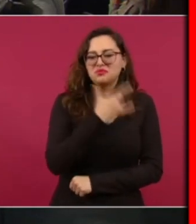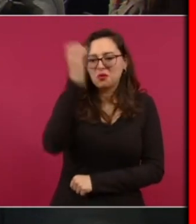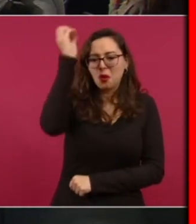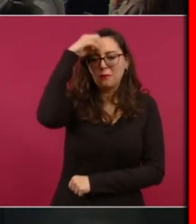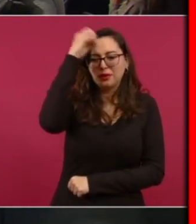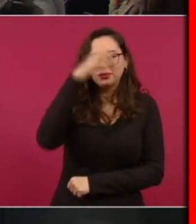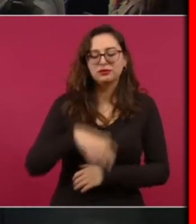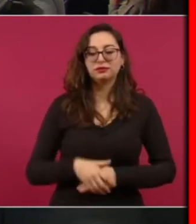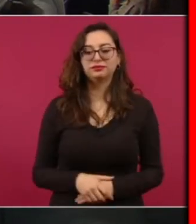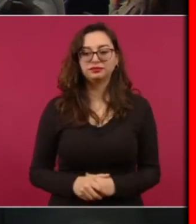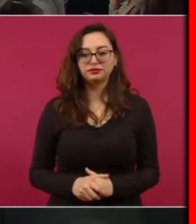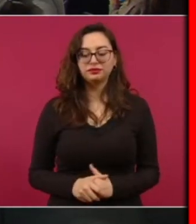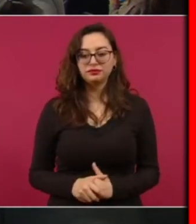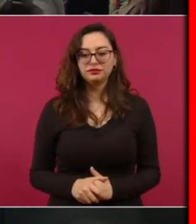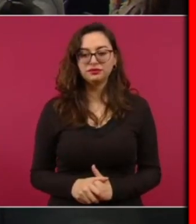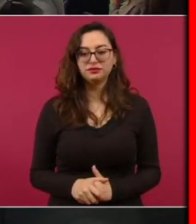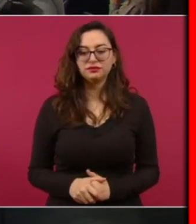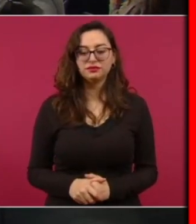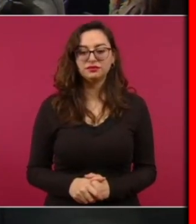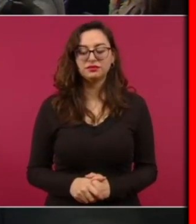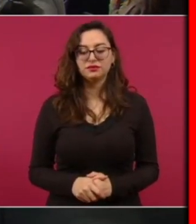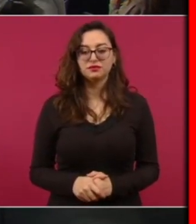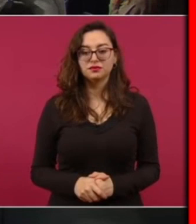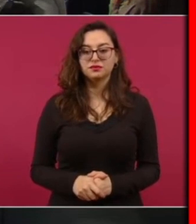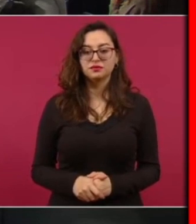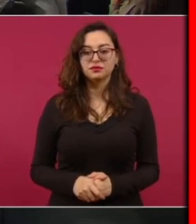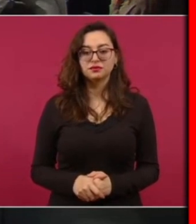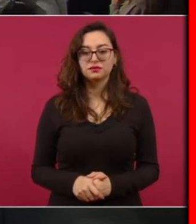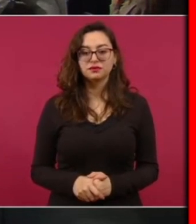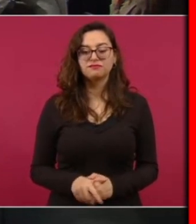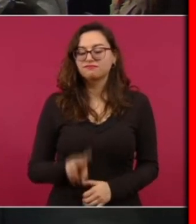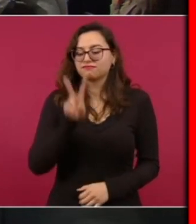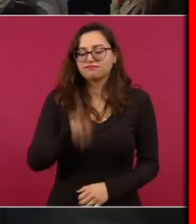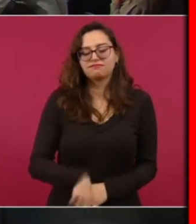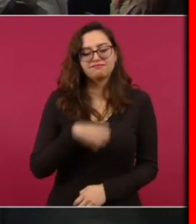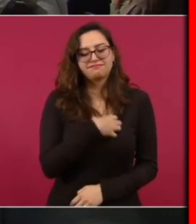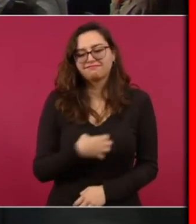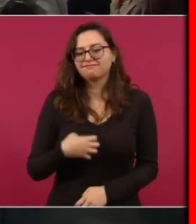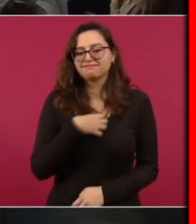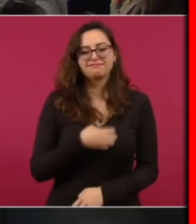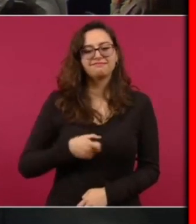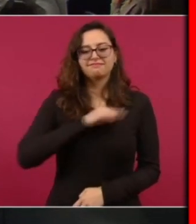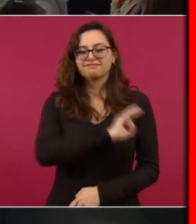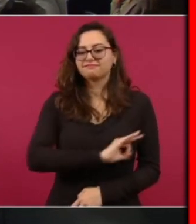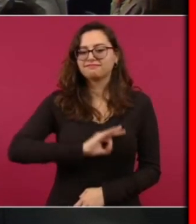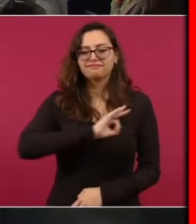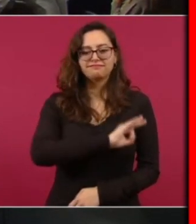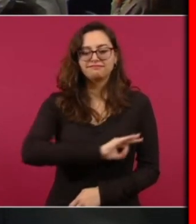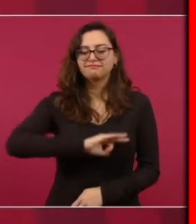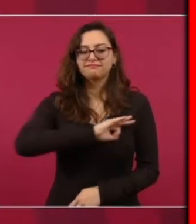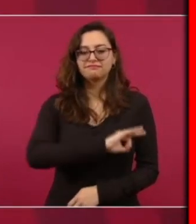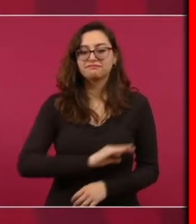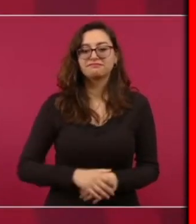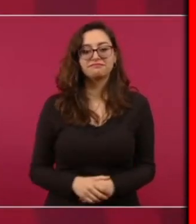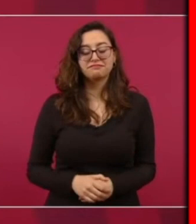Bueno, pues estoy muy contento, feliz y sobre todo